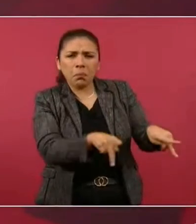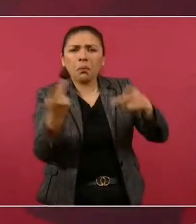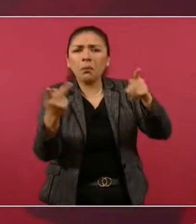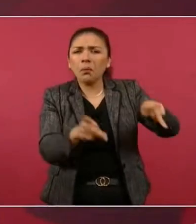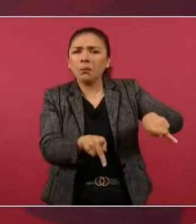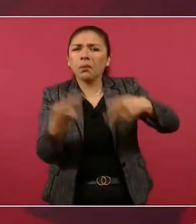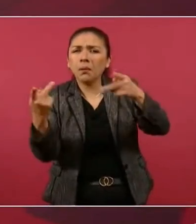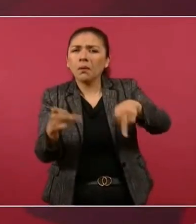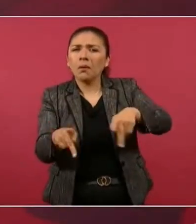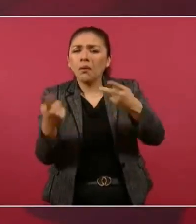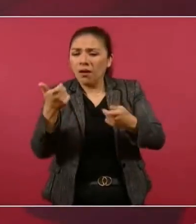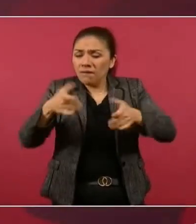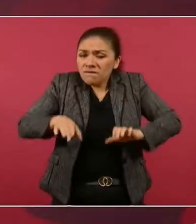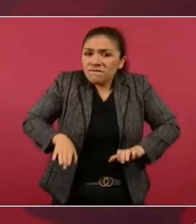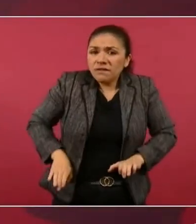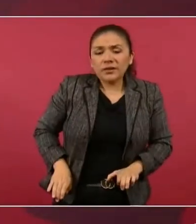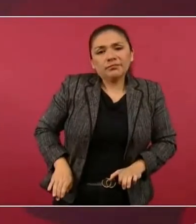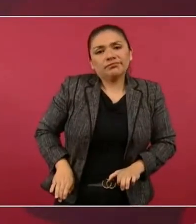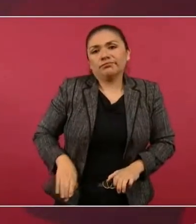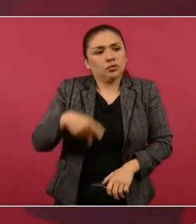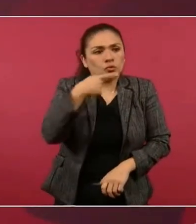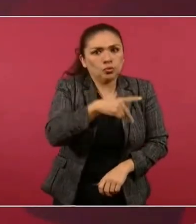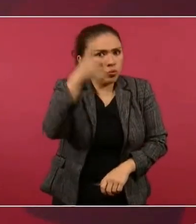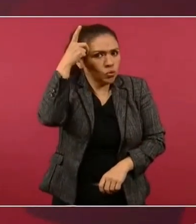estos bienes de la nación.